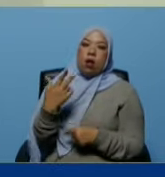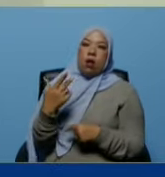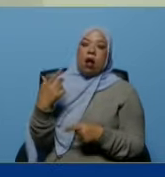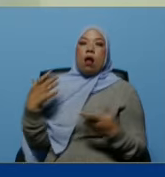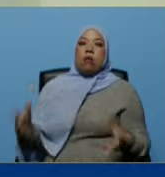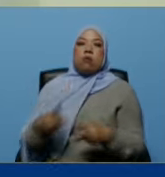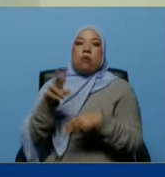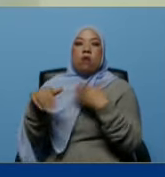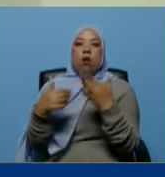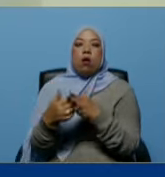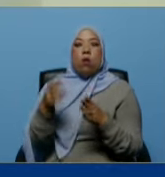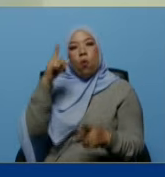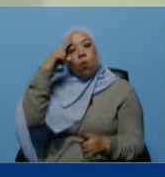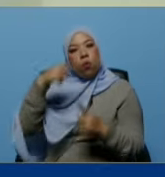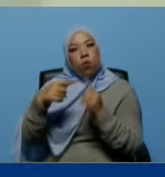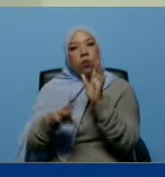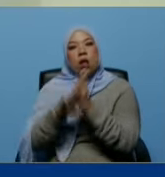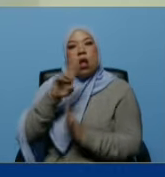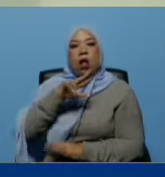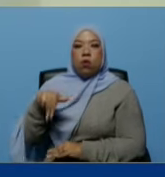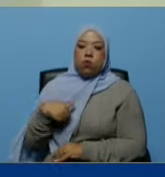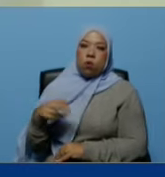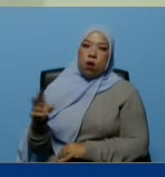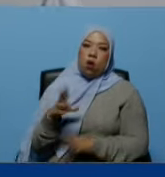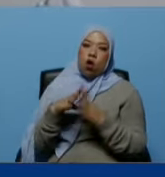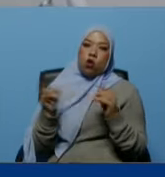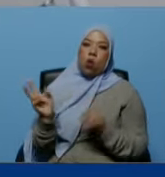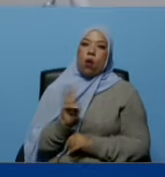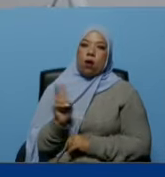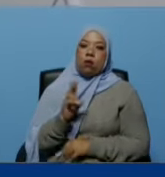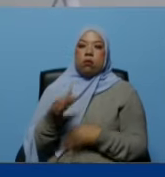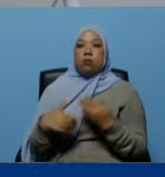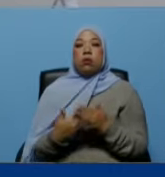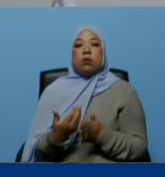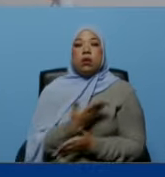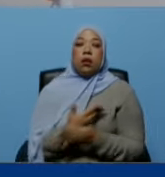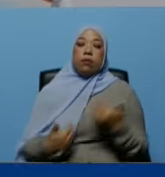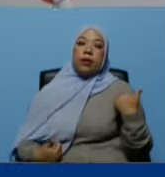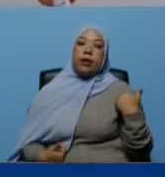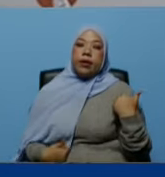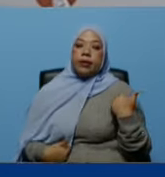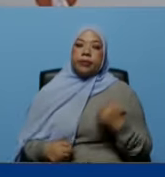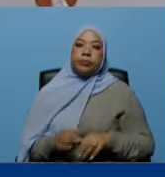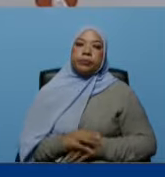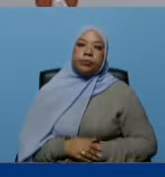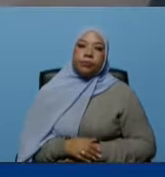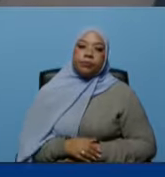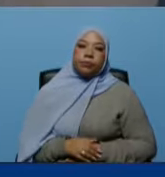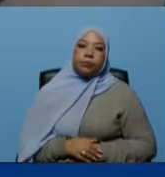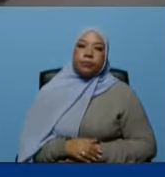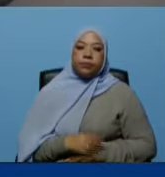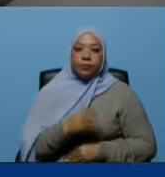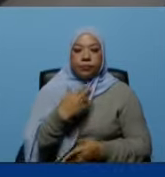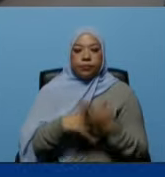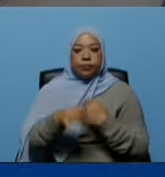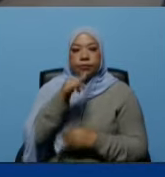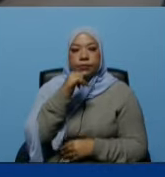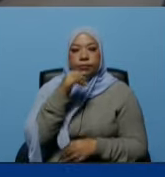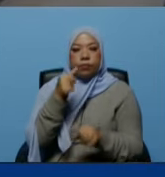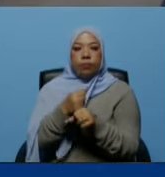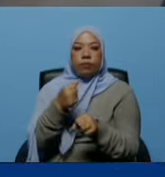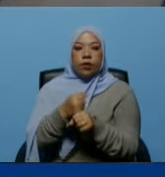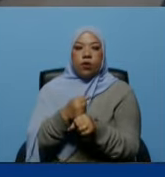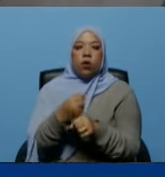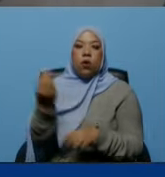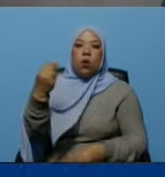transformación que hemos logrado y recuperación de todos estos espacios presidente desde aquí espacios dignificados transformados